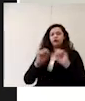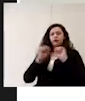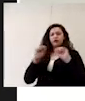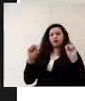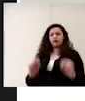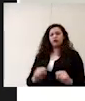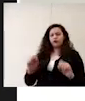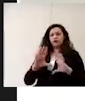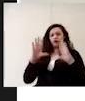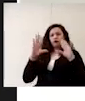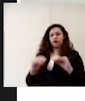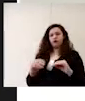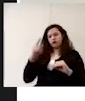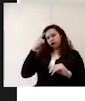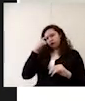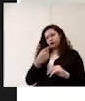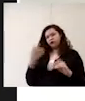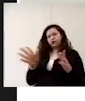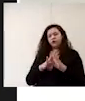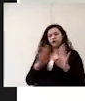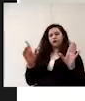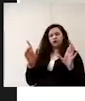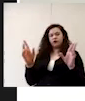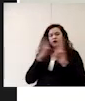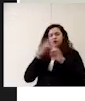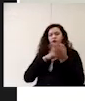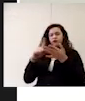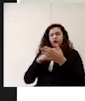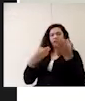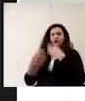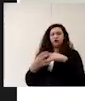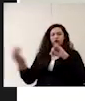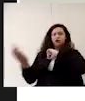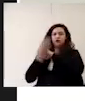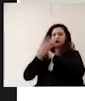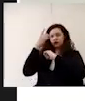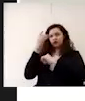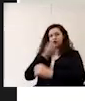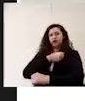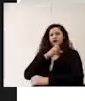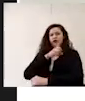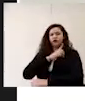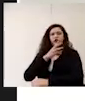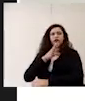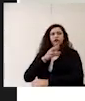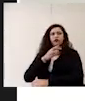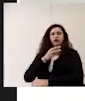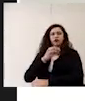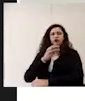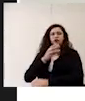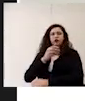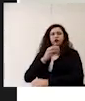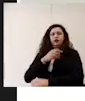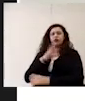apagarse al cambiar los filtros y tomar todas las medidas de protección sanitaria revisar que no existan